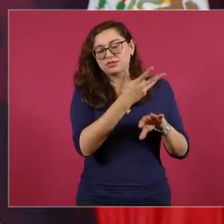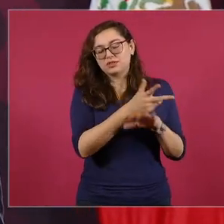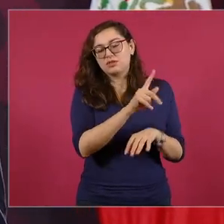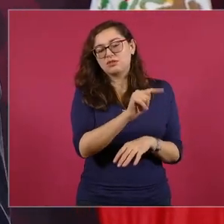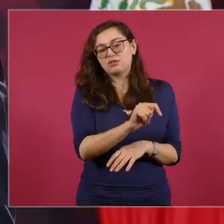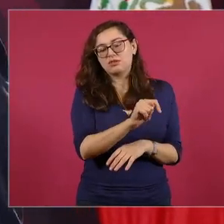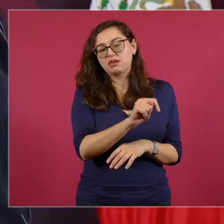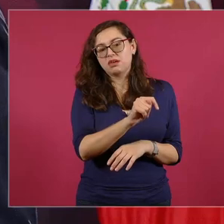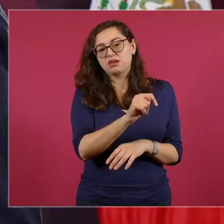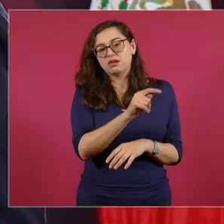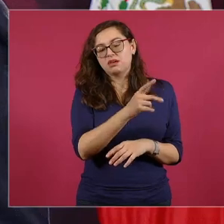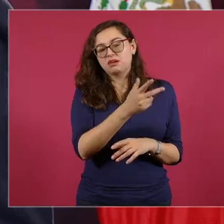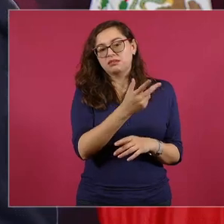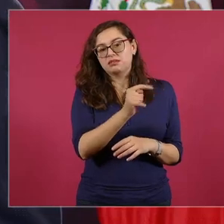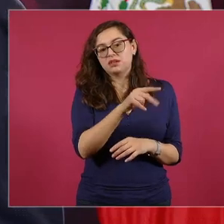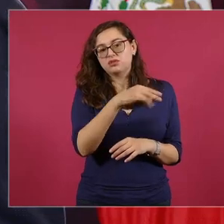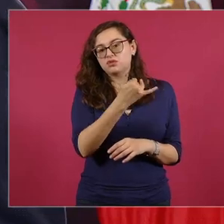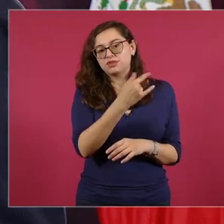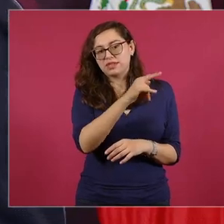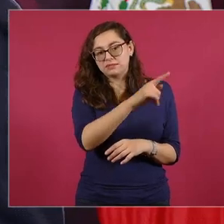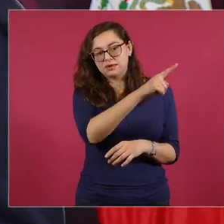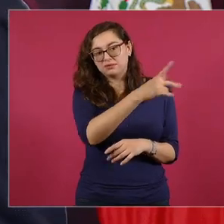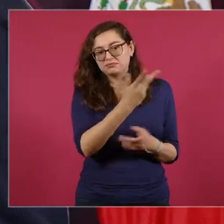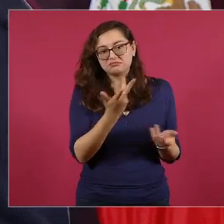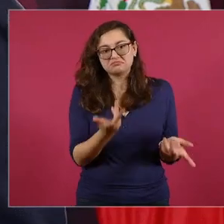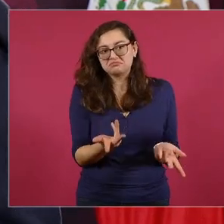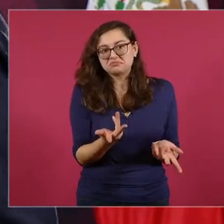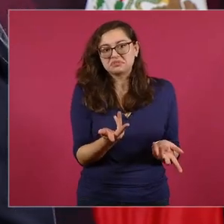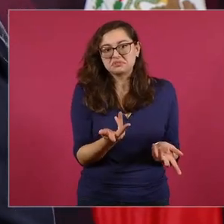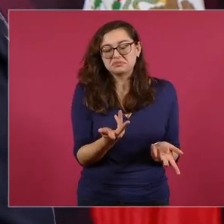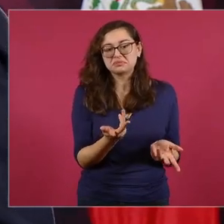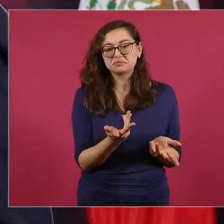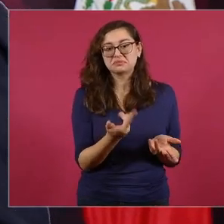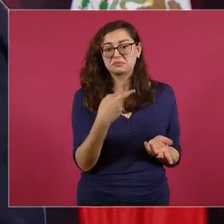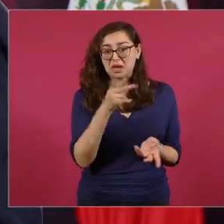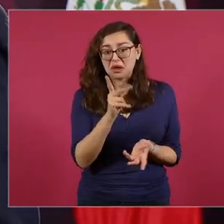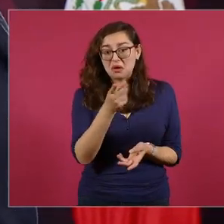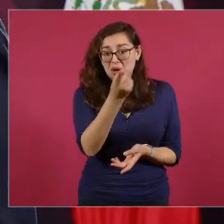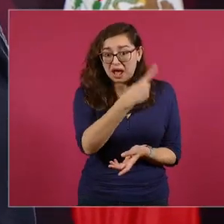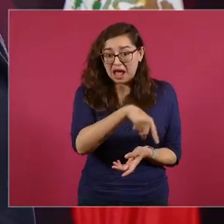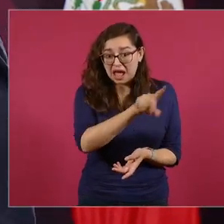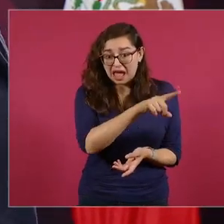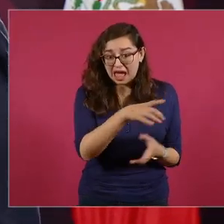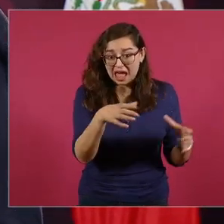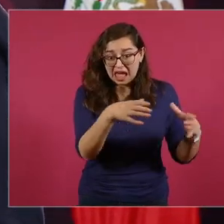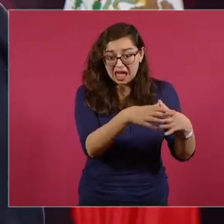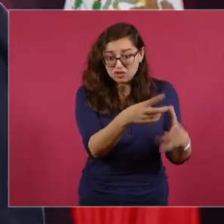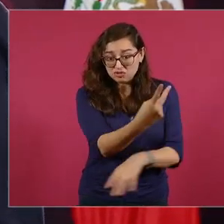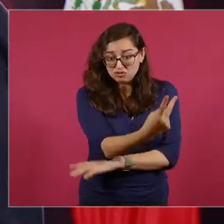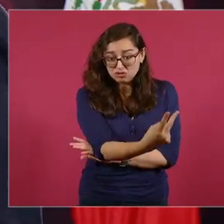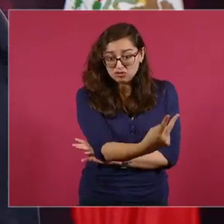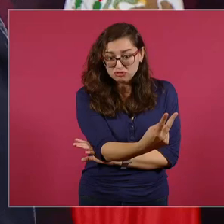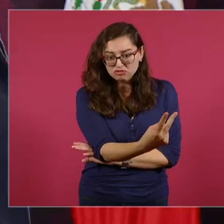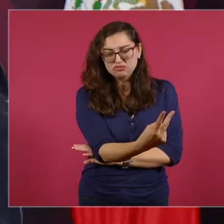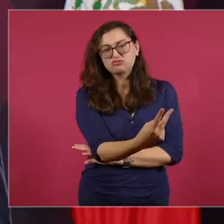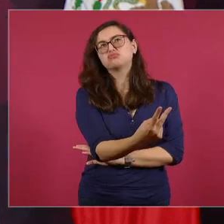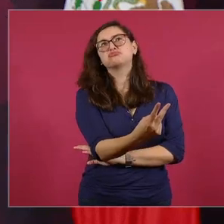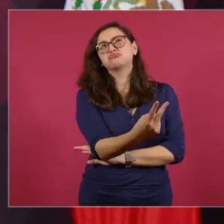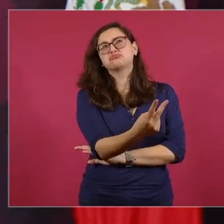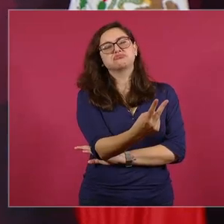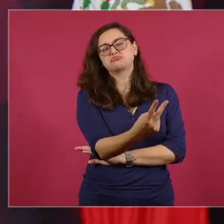que estamos pensando es Krause es Aguilar Camín